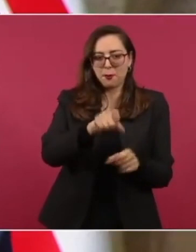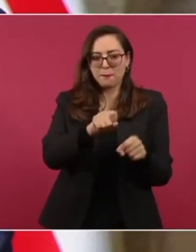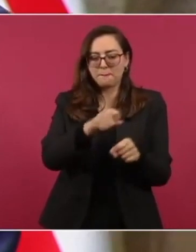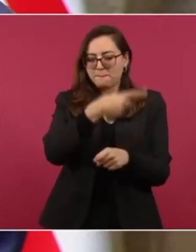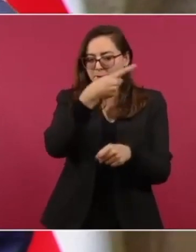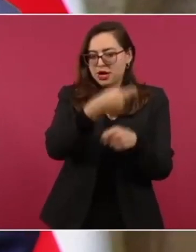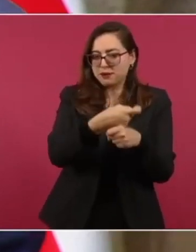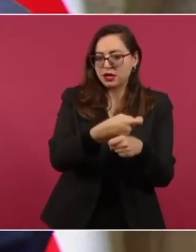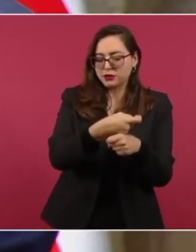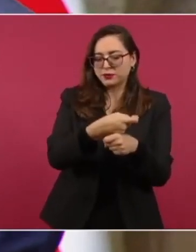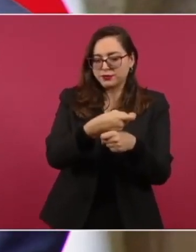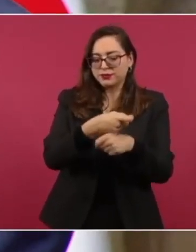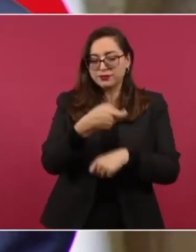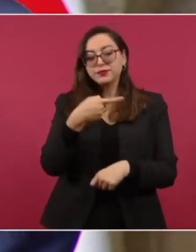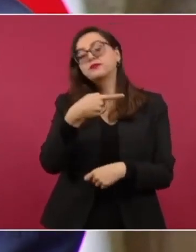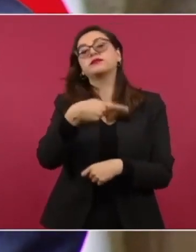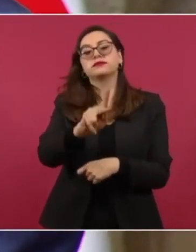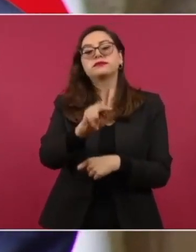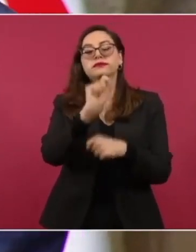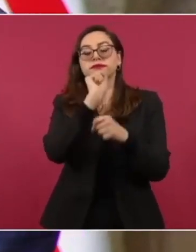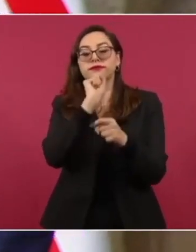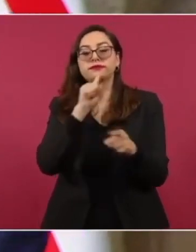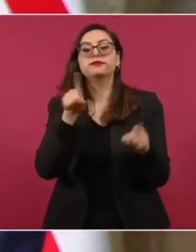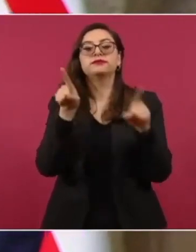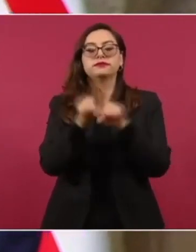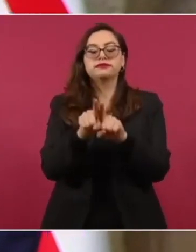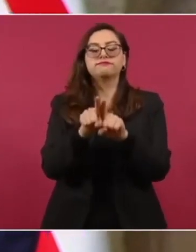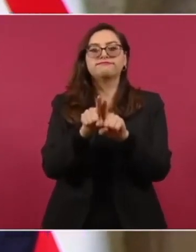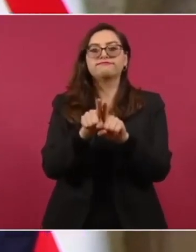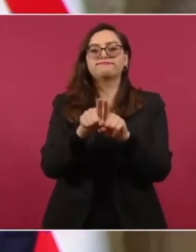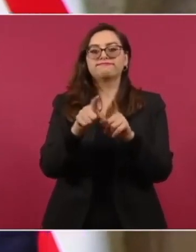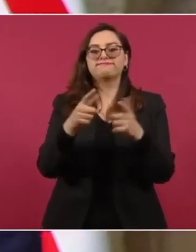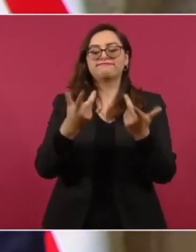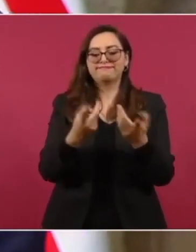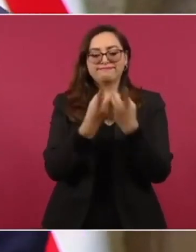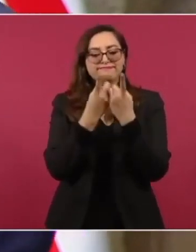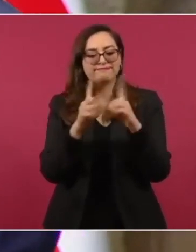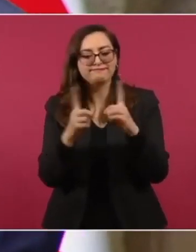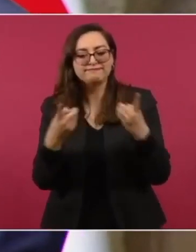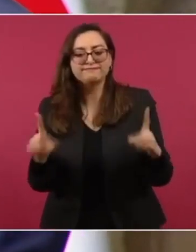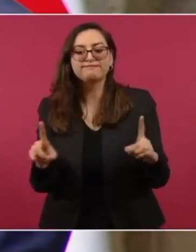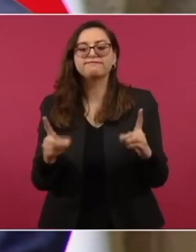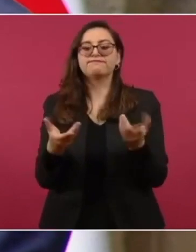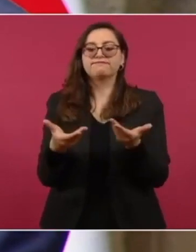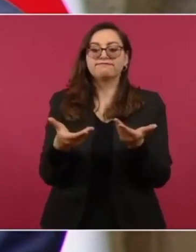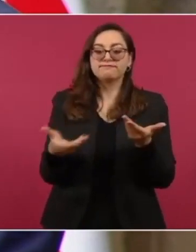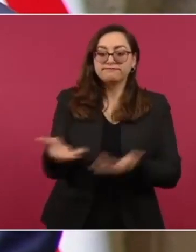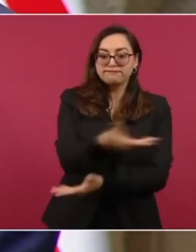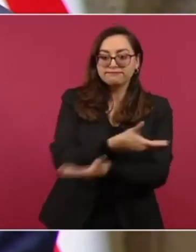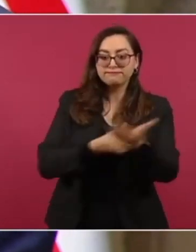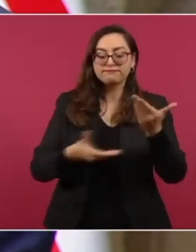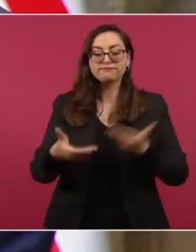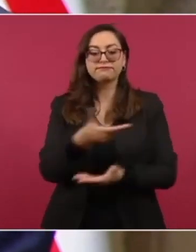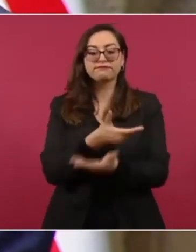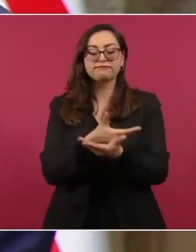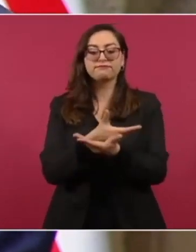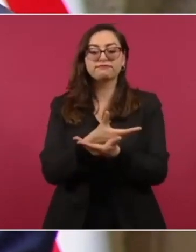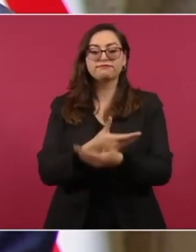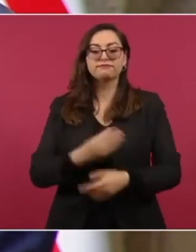como para hacer realidad el desarrollo, la cooperación y el bienestar